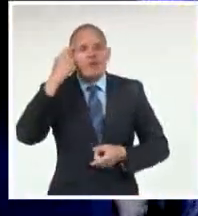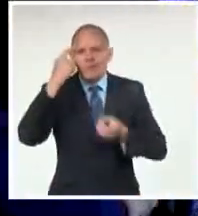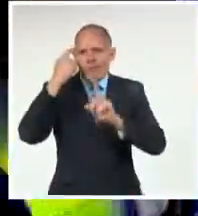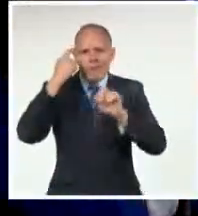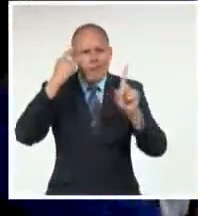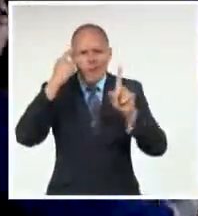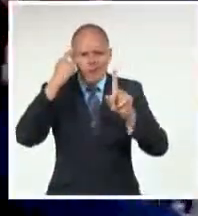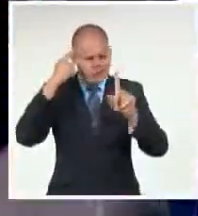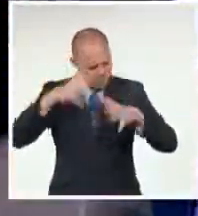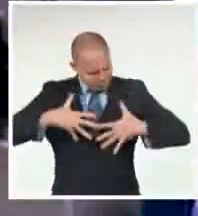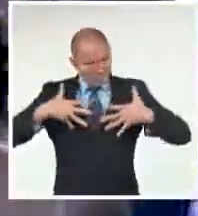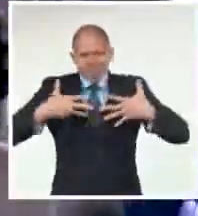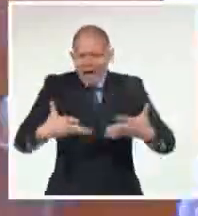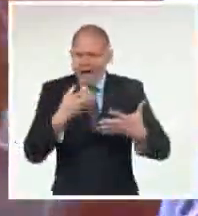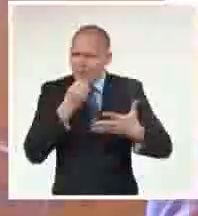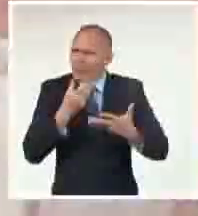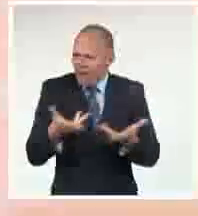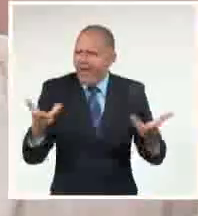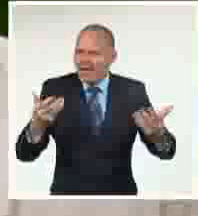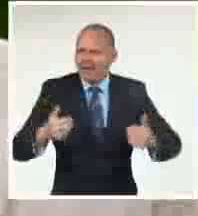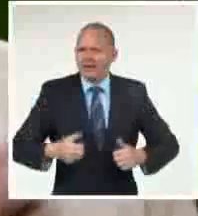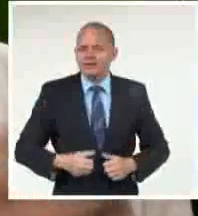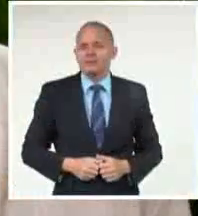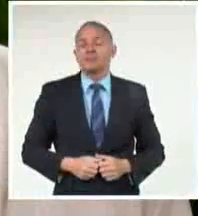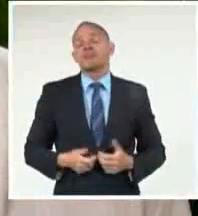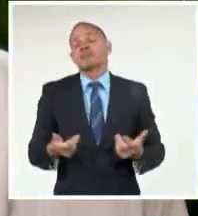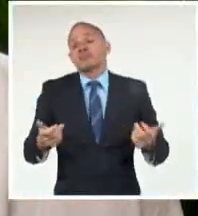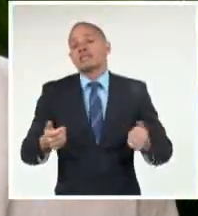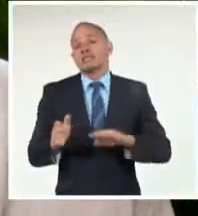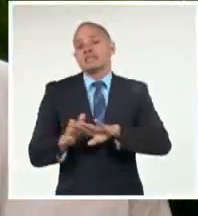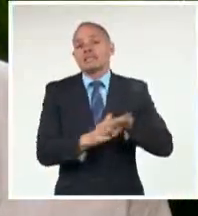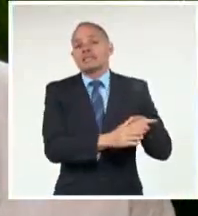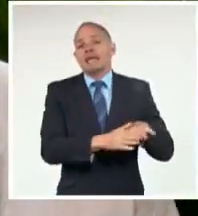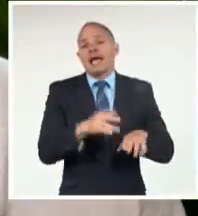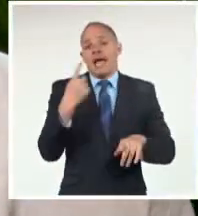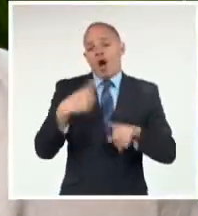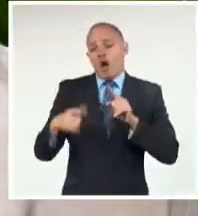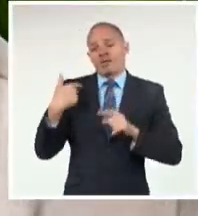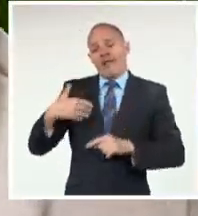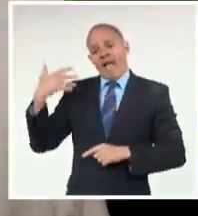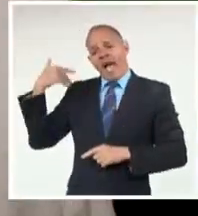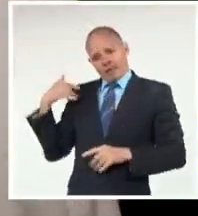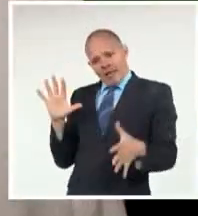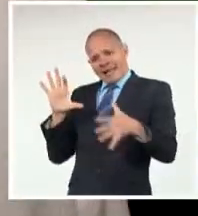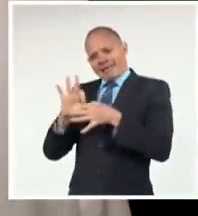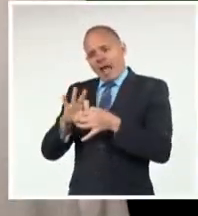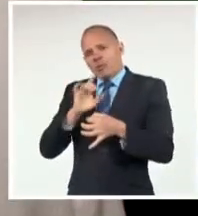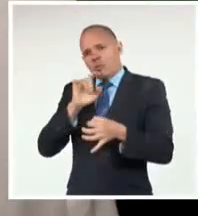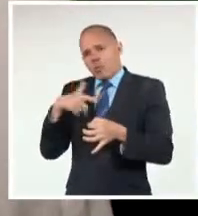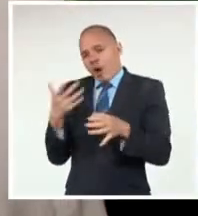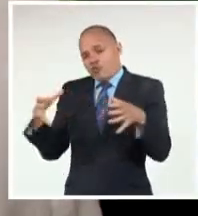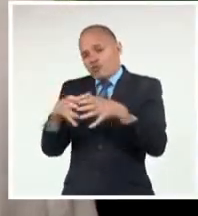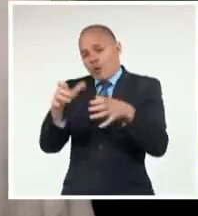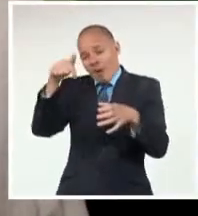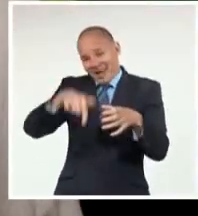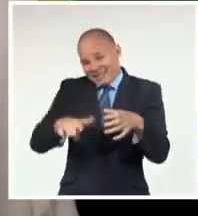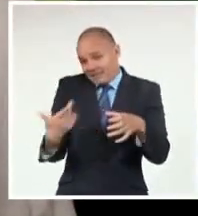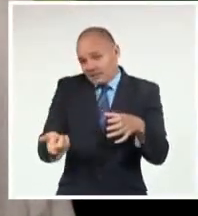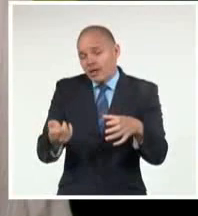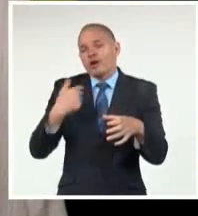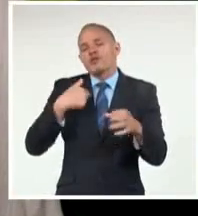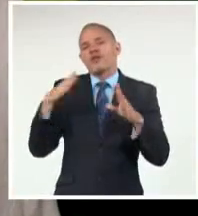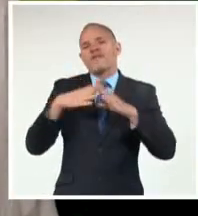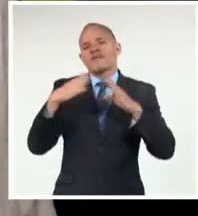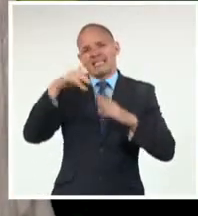me entrego Y más atrás Y también Haberme vinculado Desde los inicios Del Mejunge Con la